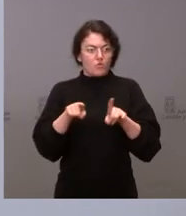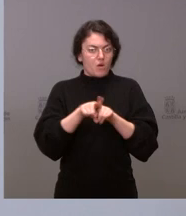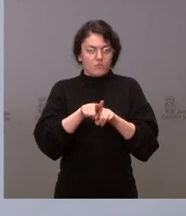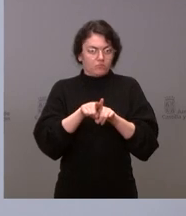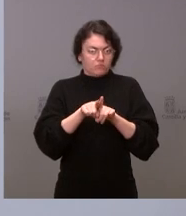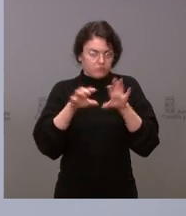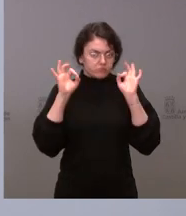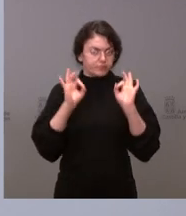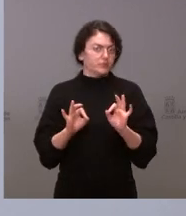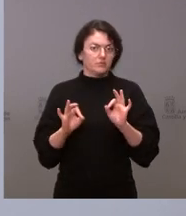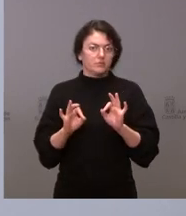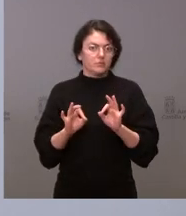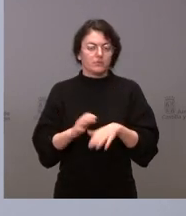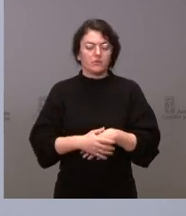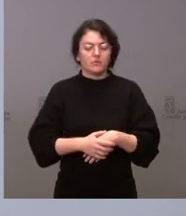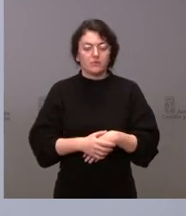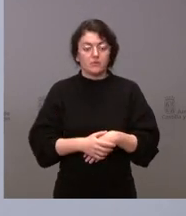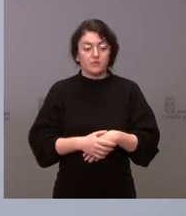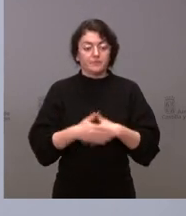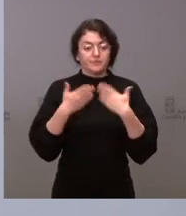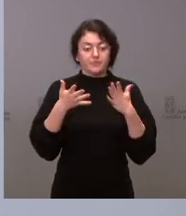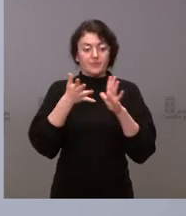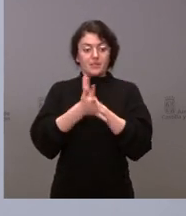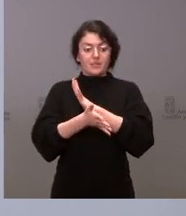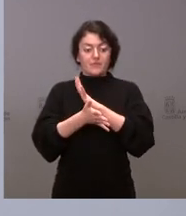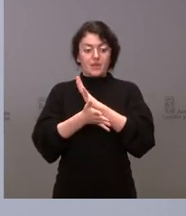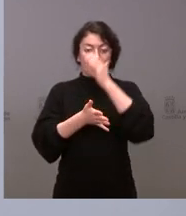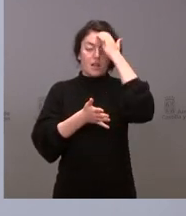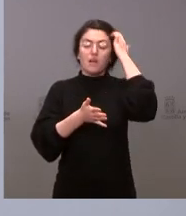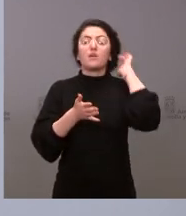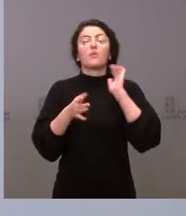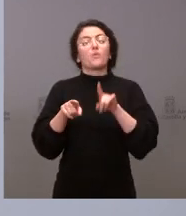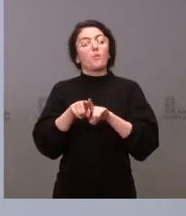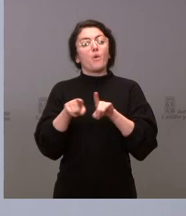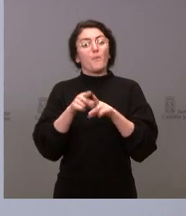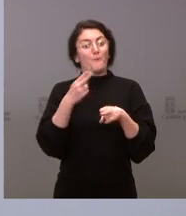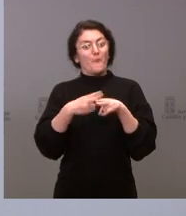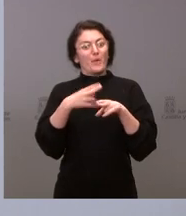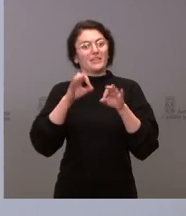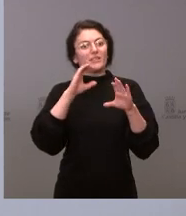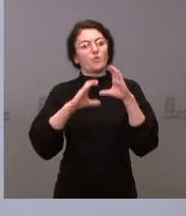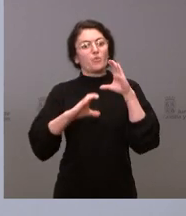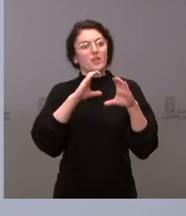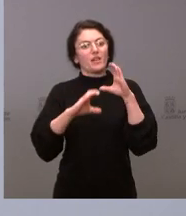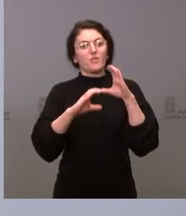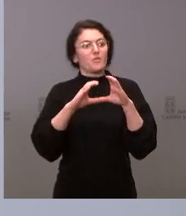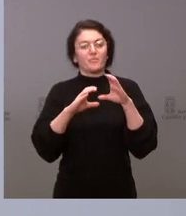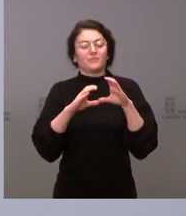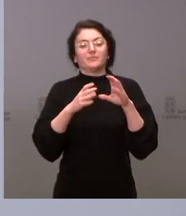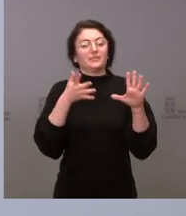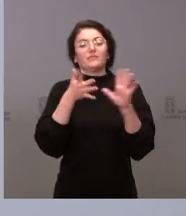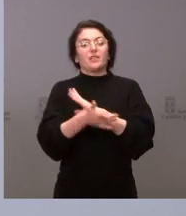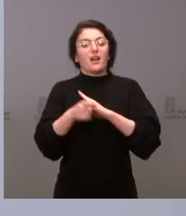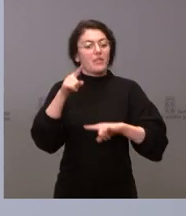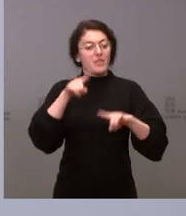y, por tanto, la reflexión, la política de comunicación, pues en cada momento y en